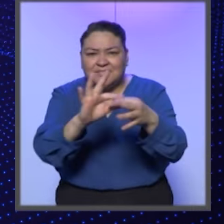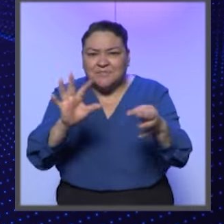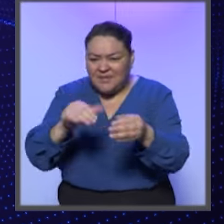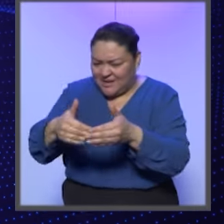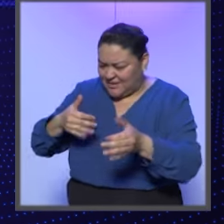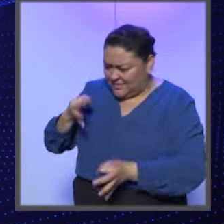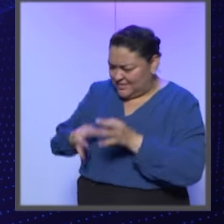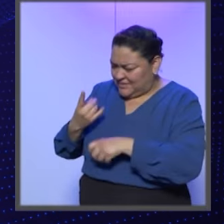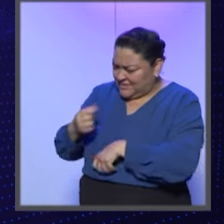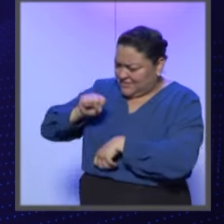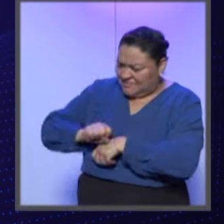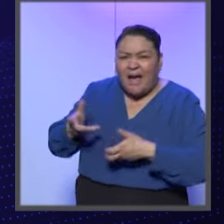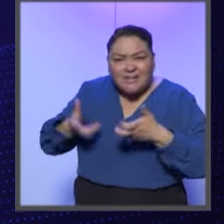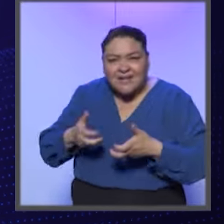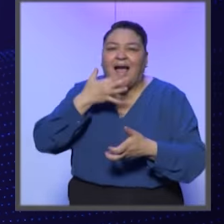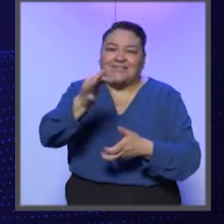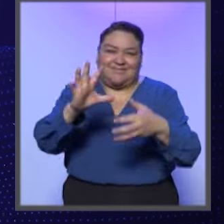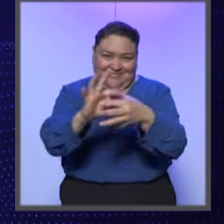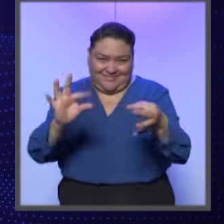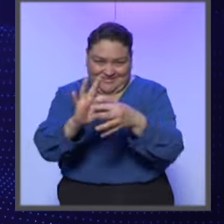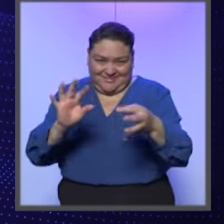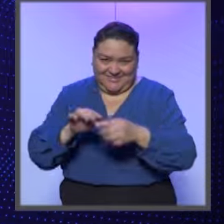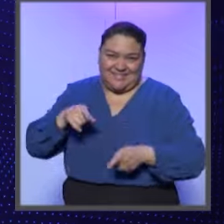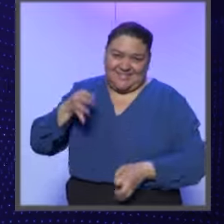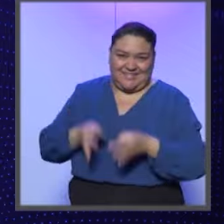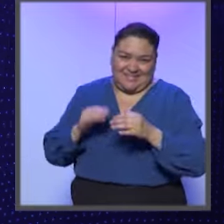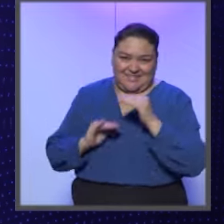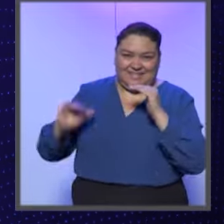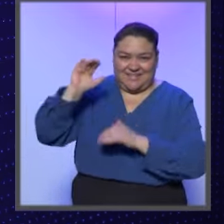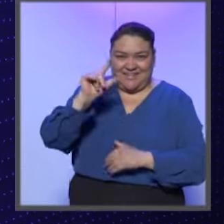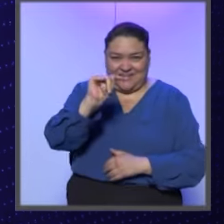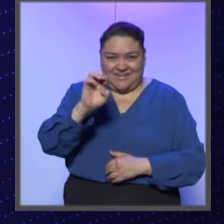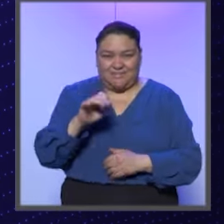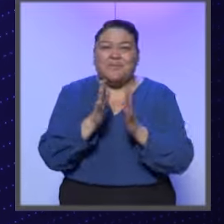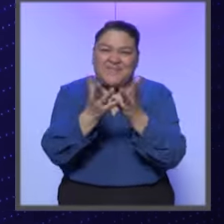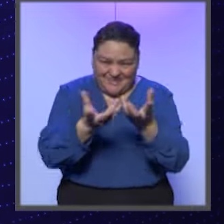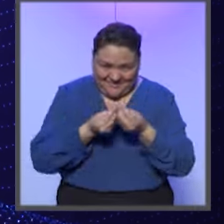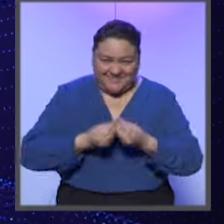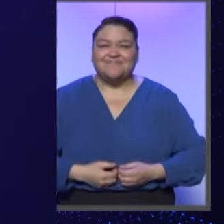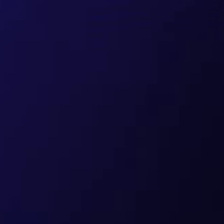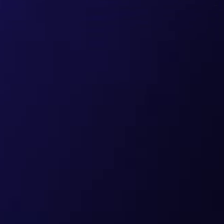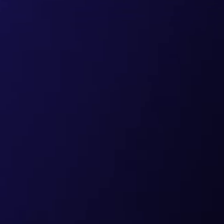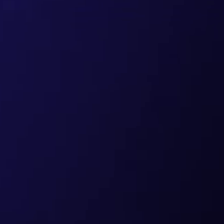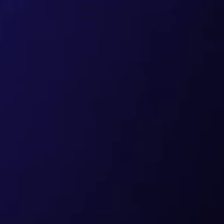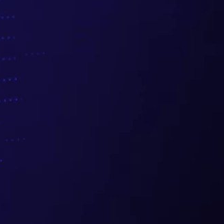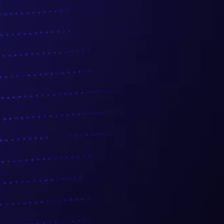actividades realizadas durante la semana en el Tribunal Electoral del Poder Judicial de la Federación. Sigue con nosotros.